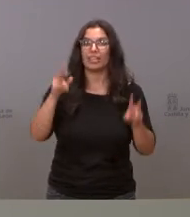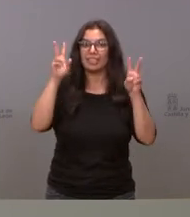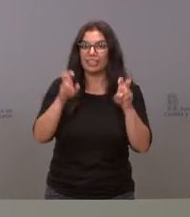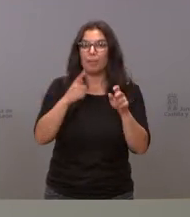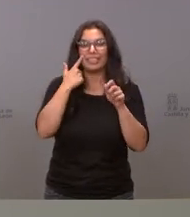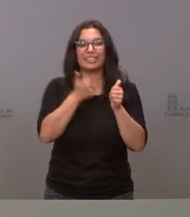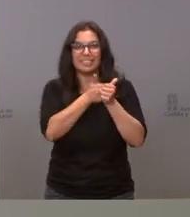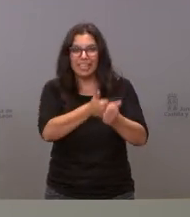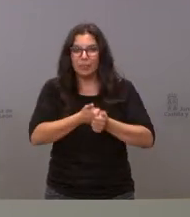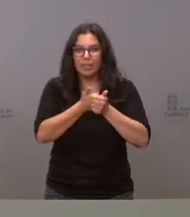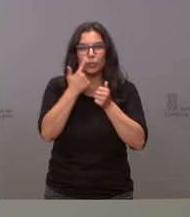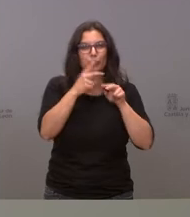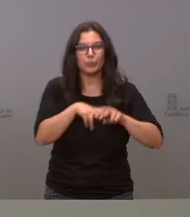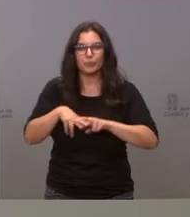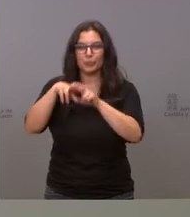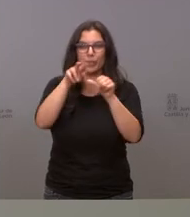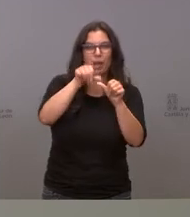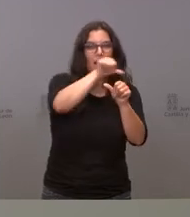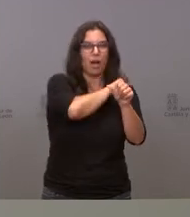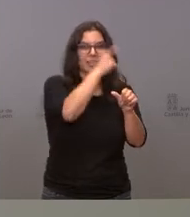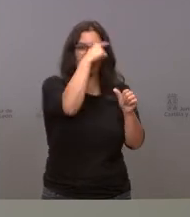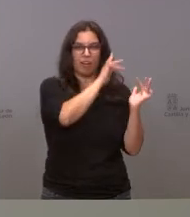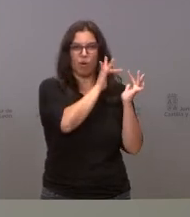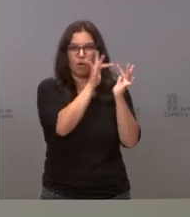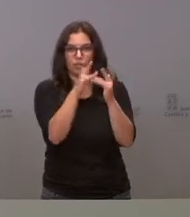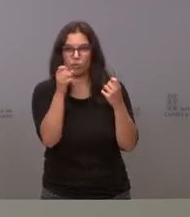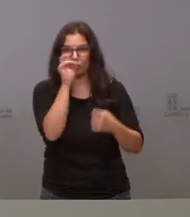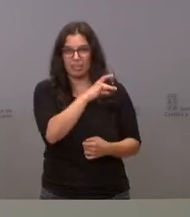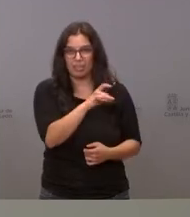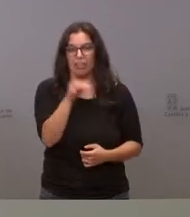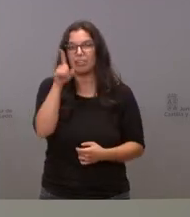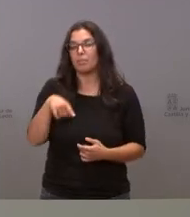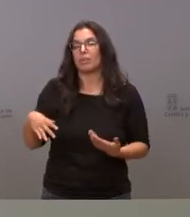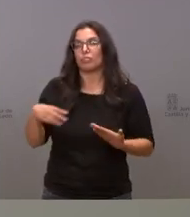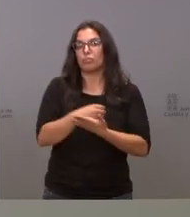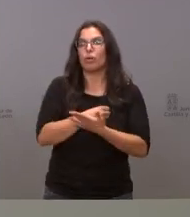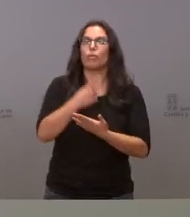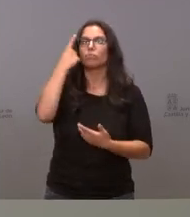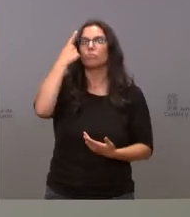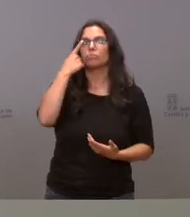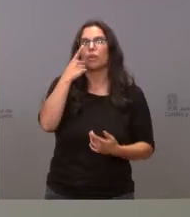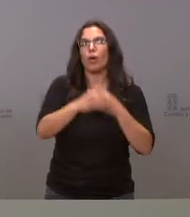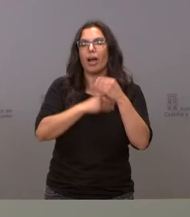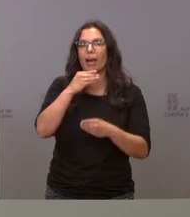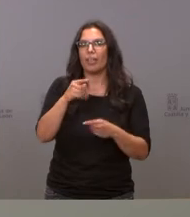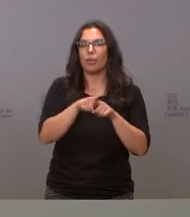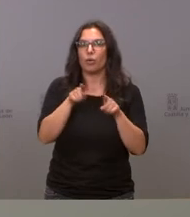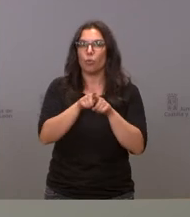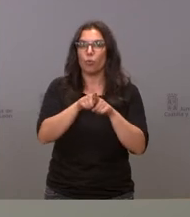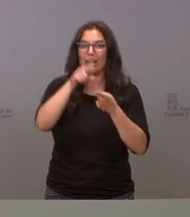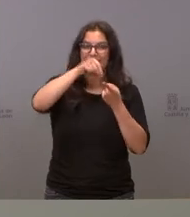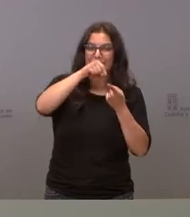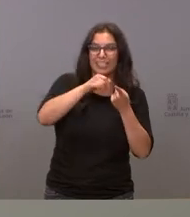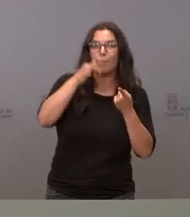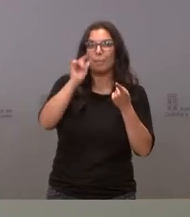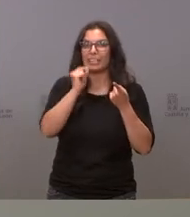seguimiento el rastreo el retrorrastreo y en todos estos casos el hacer no solamente el antígeno sino la PCR y la